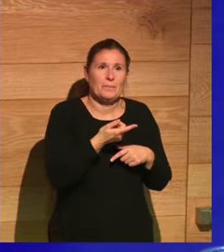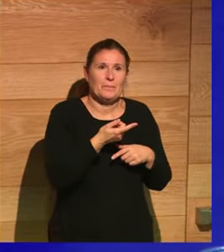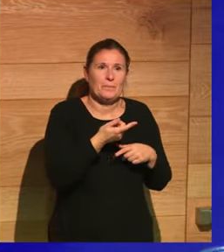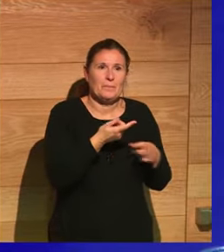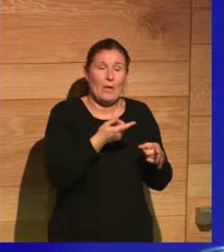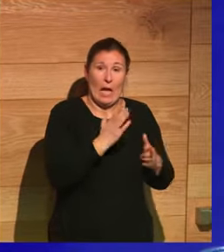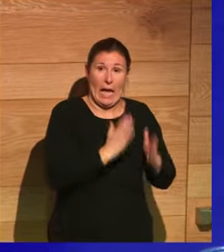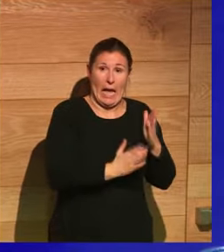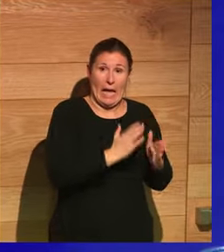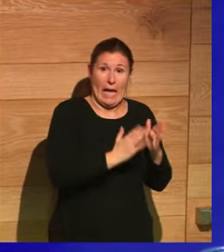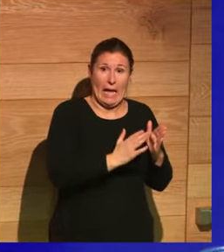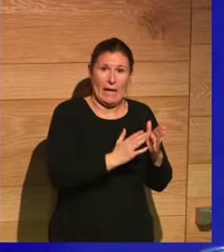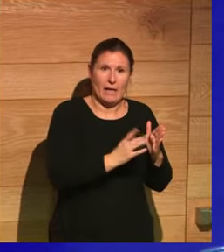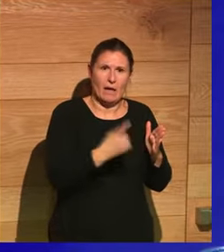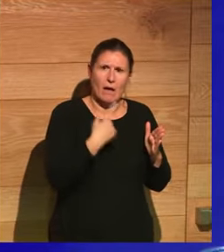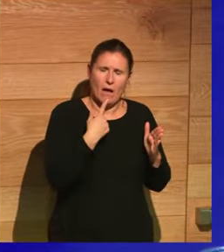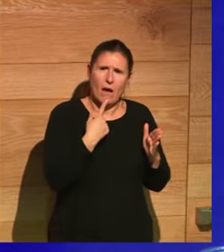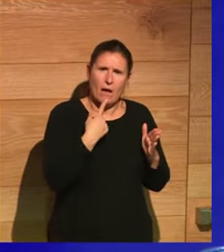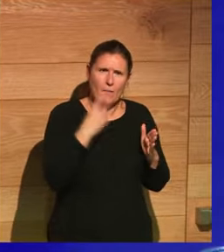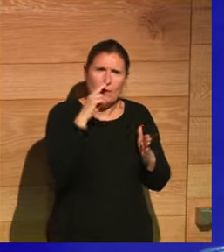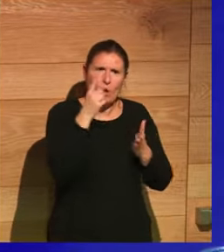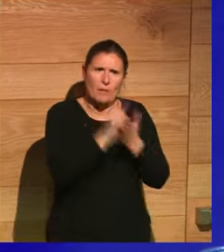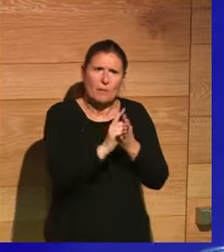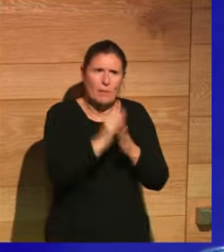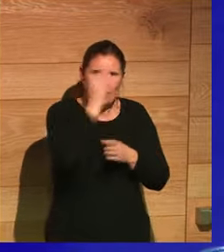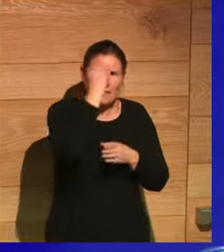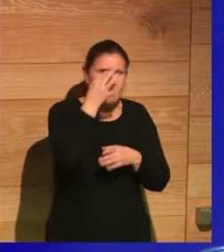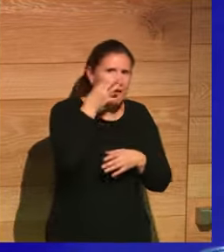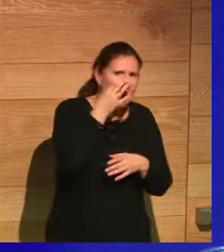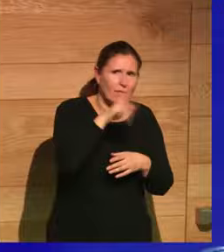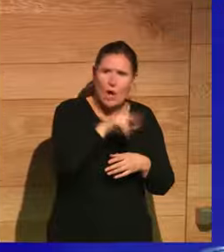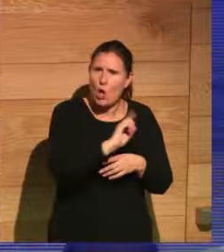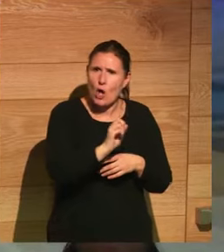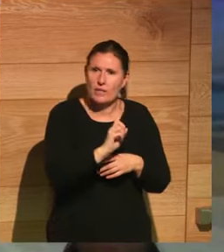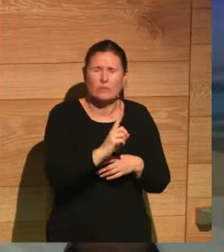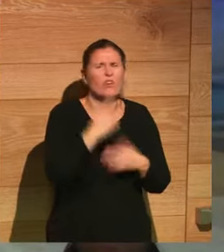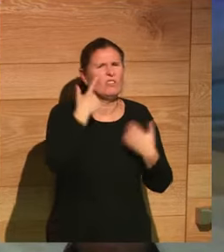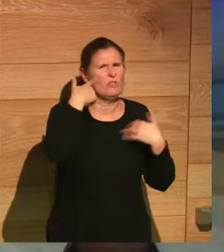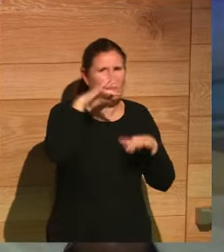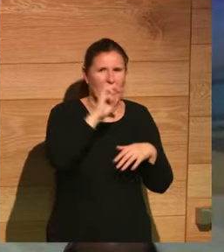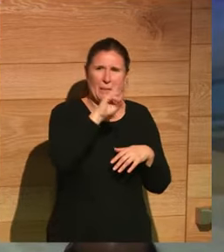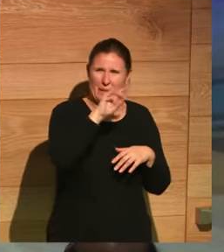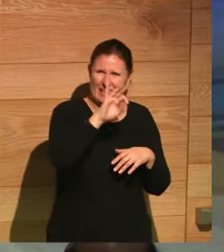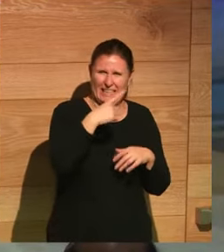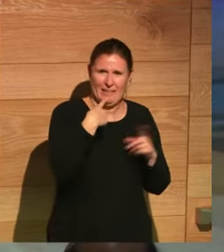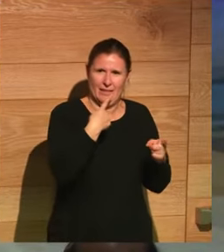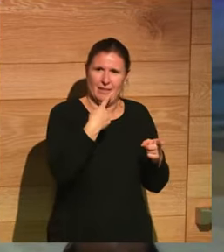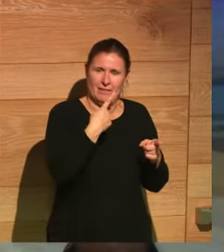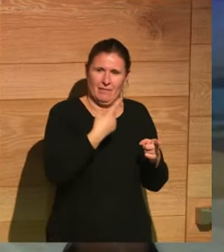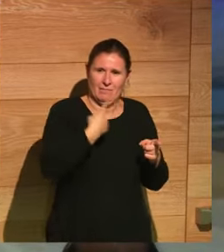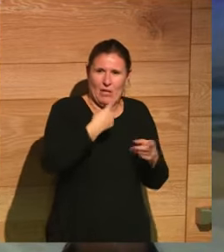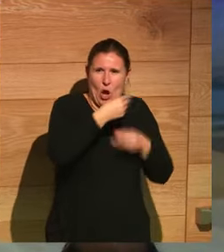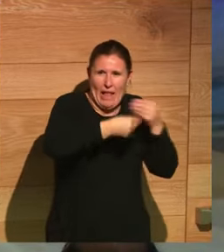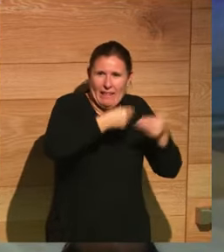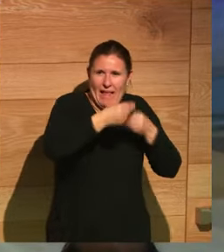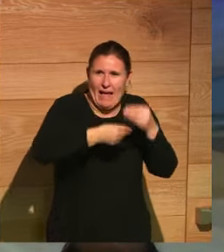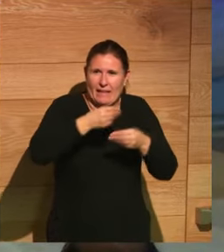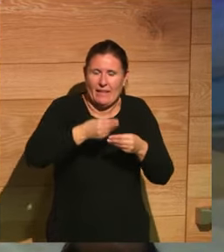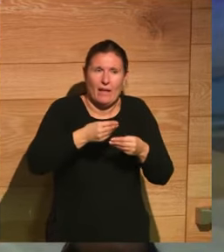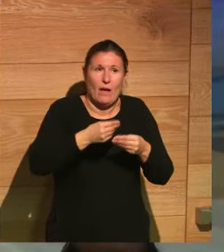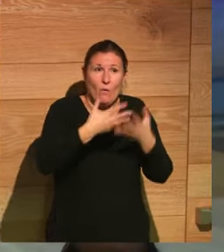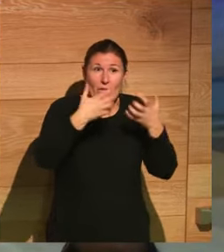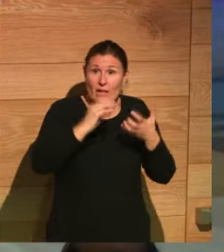verla por primera vez volvería a verla por una segunda. O sea, tú imagínate cómo es este tipo, que una de sus frases